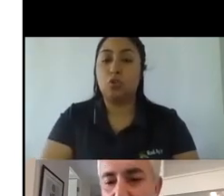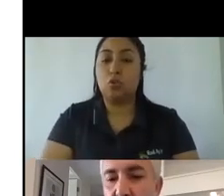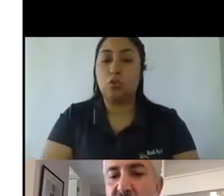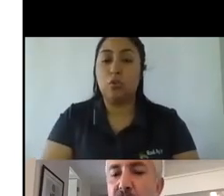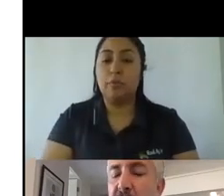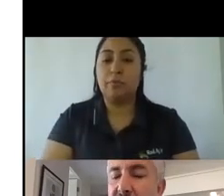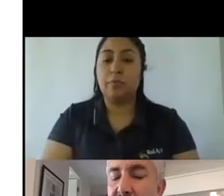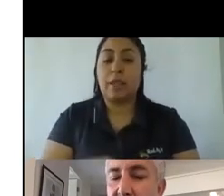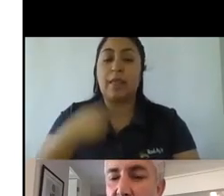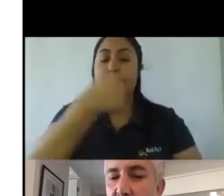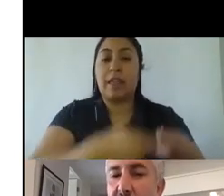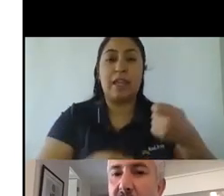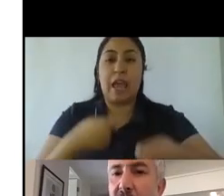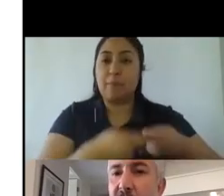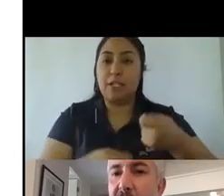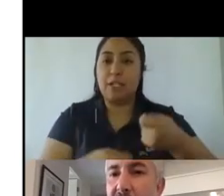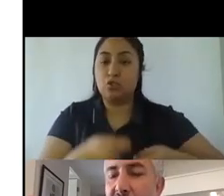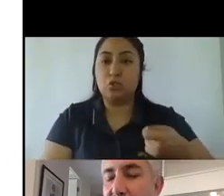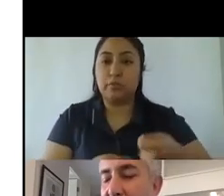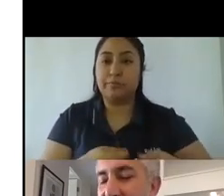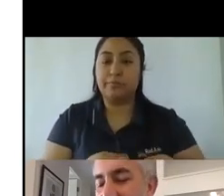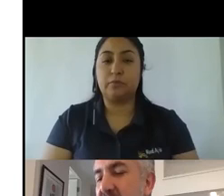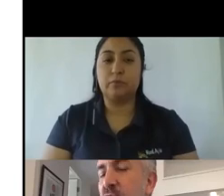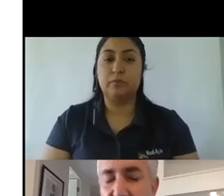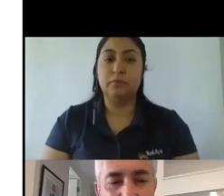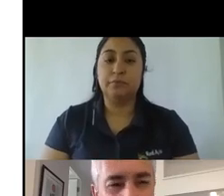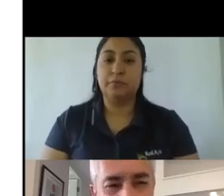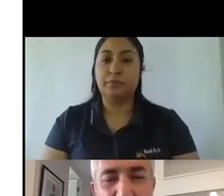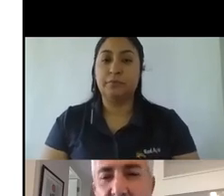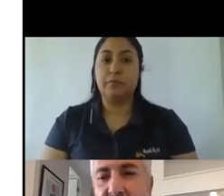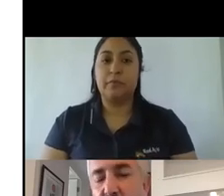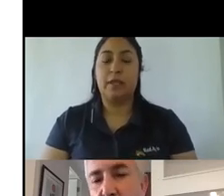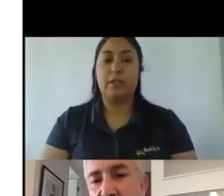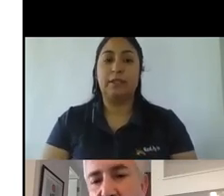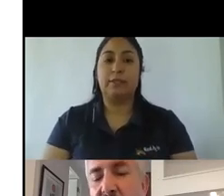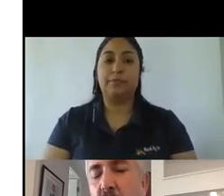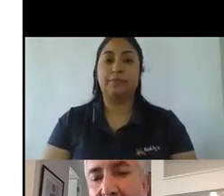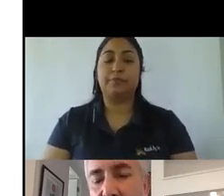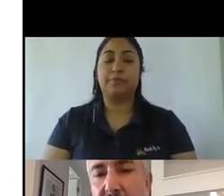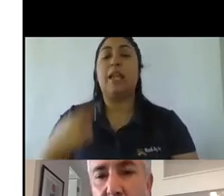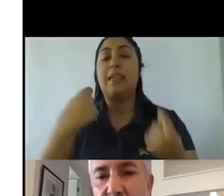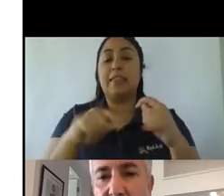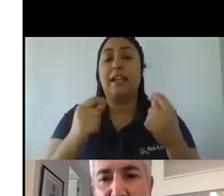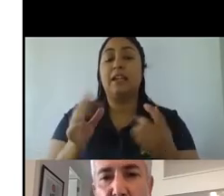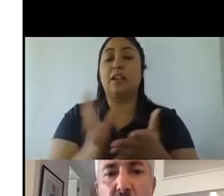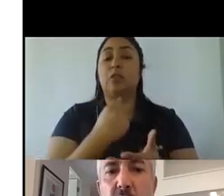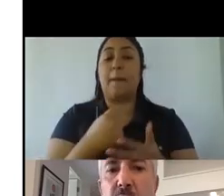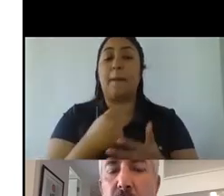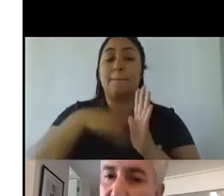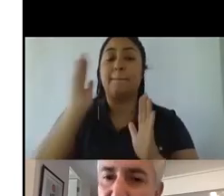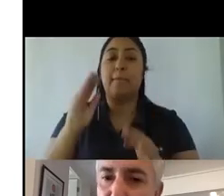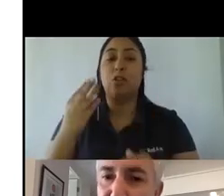inversión en por así decirlo la extracción de la mayor cantidad de valor posible de los clientes que hoy día tengo